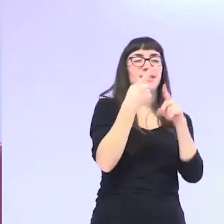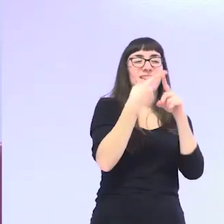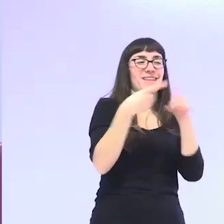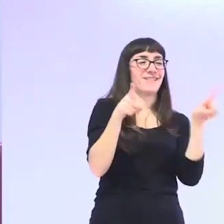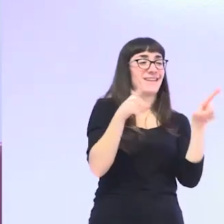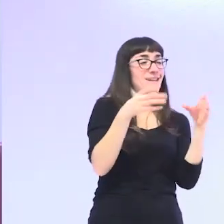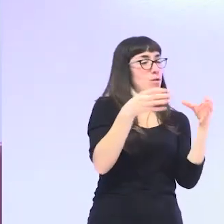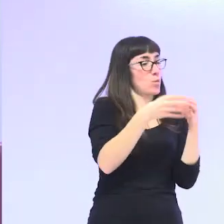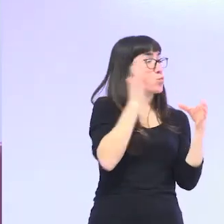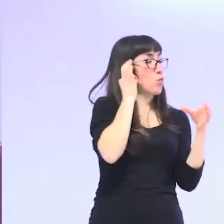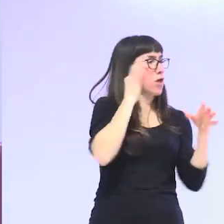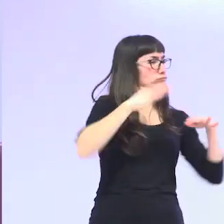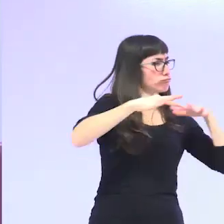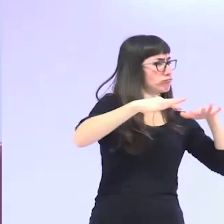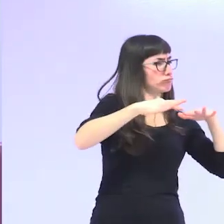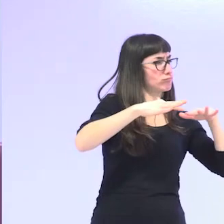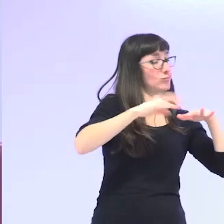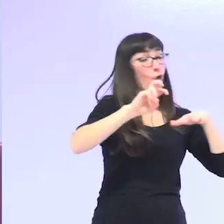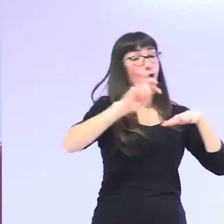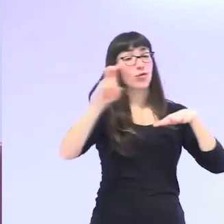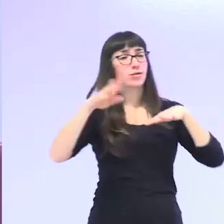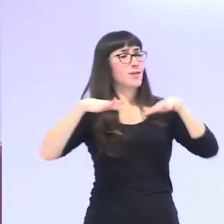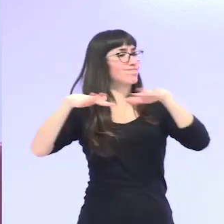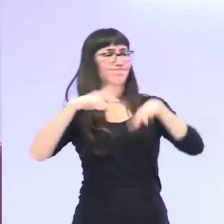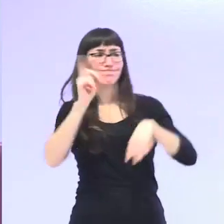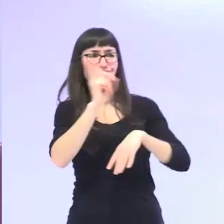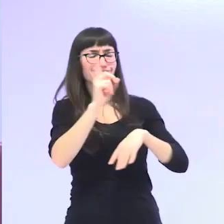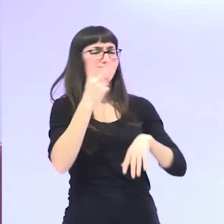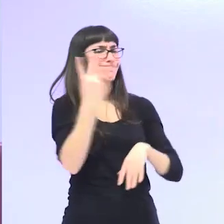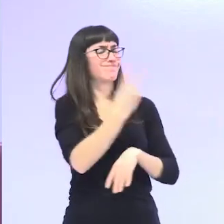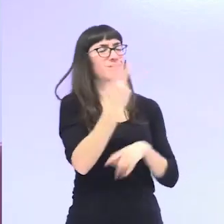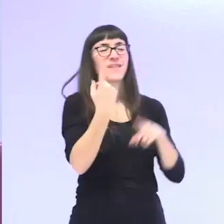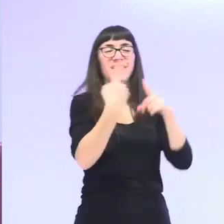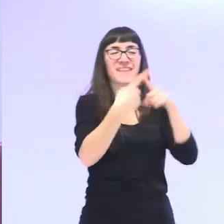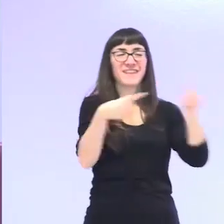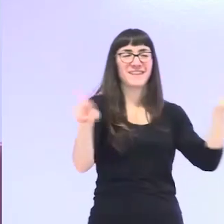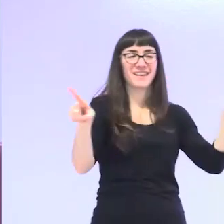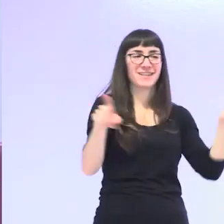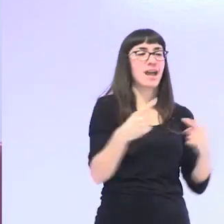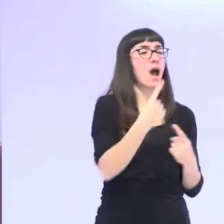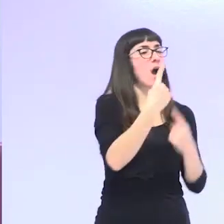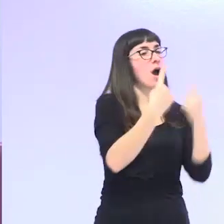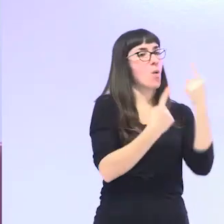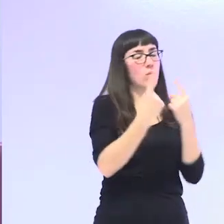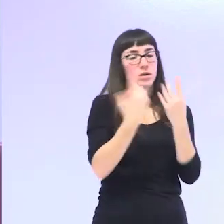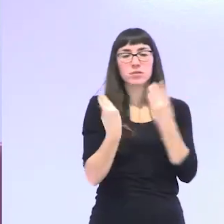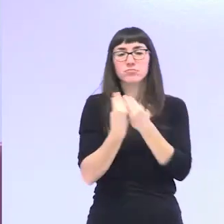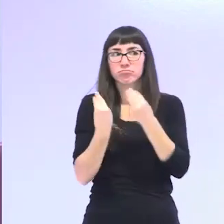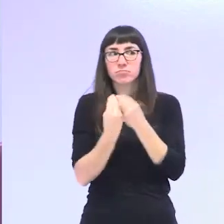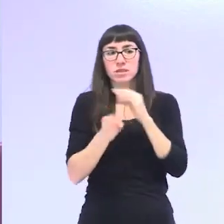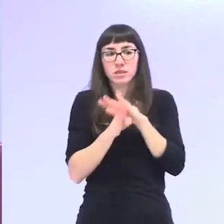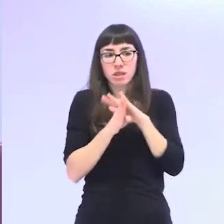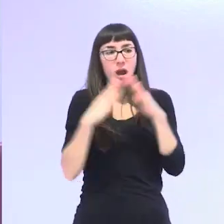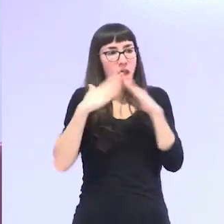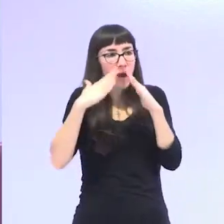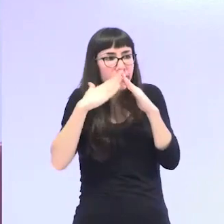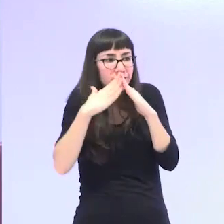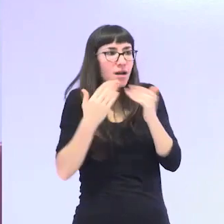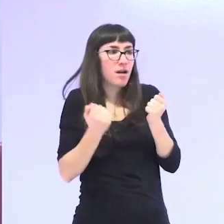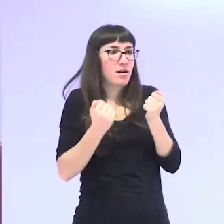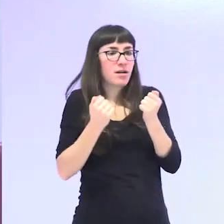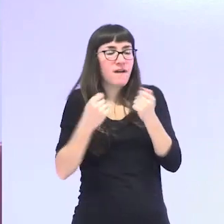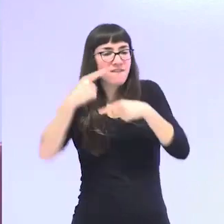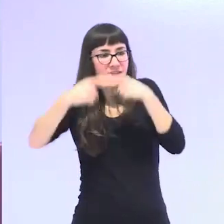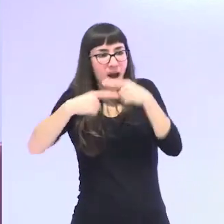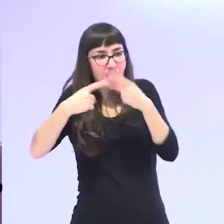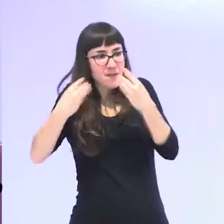entre esas mujeres y las que no estaban ahí las que estaban todavía muy pegadas al ámbito de lo doméstico muy pegadas